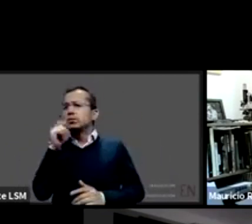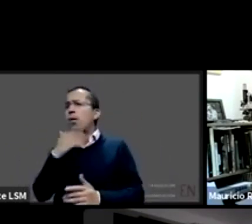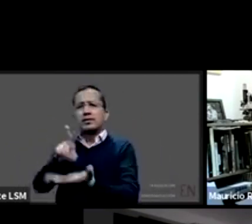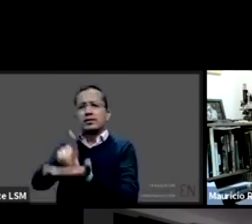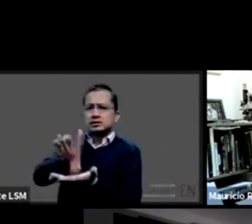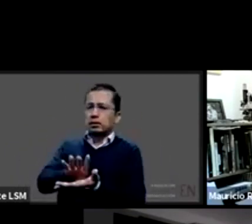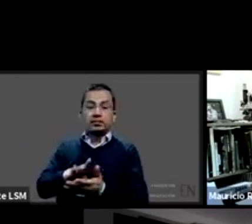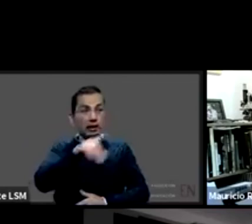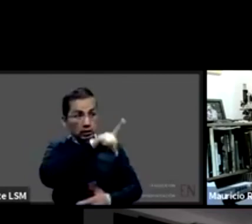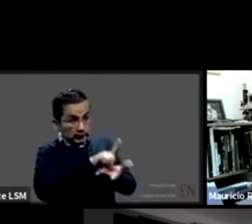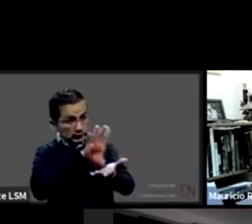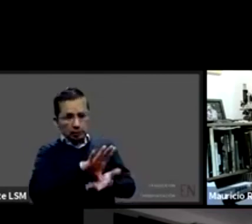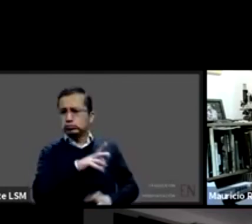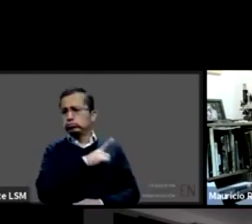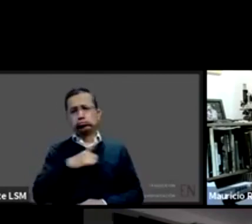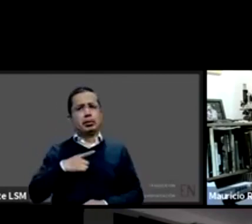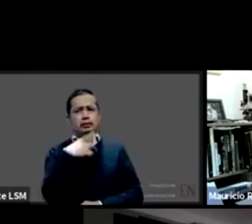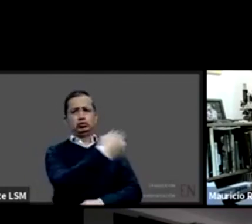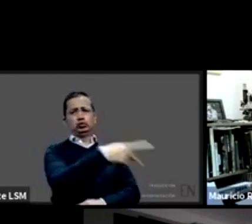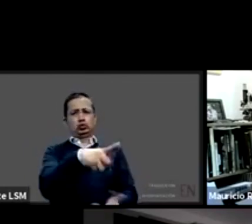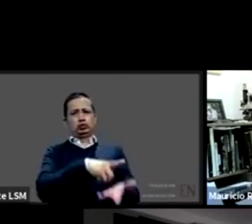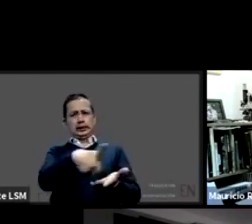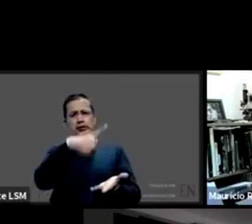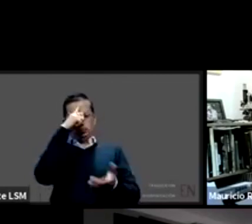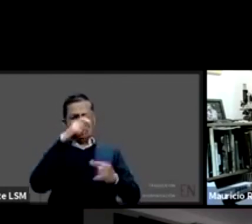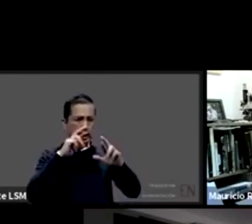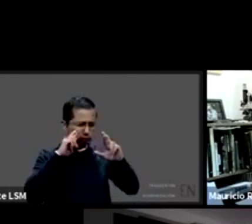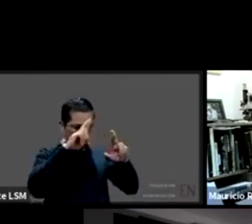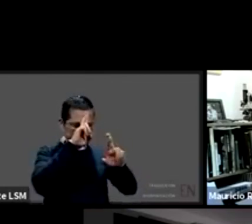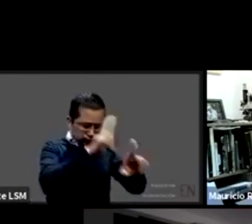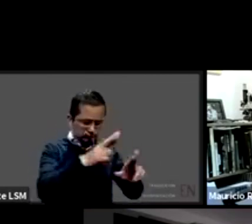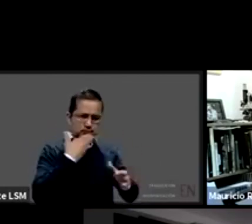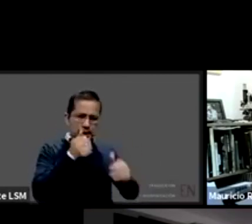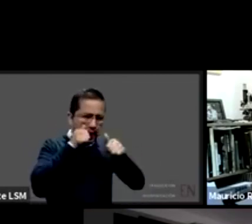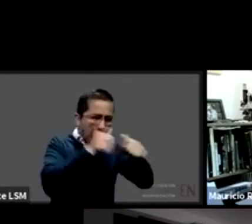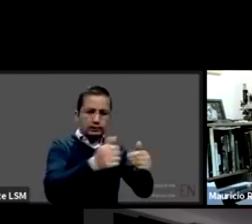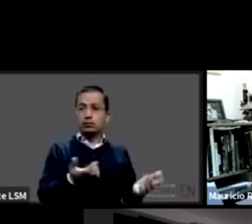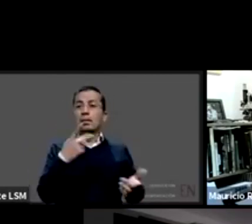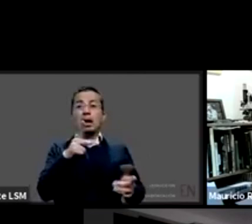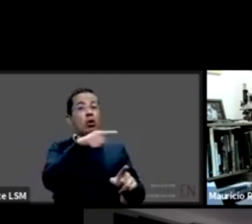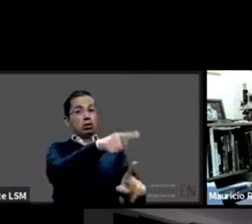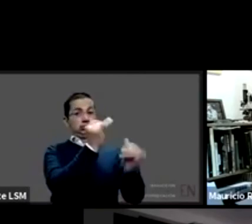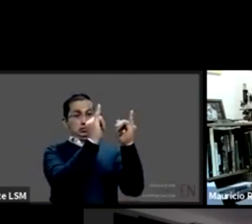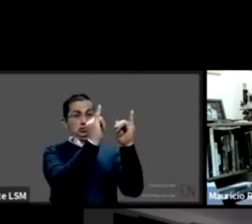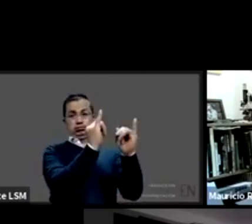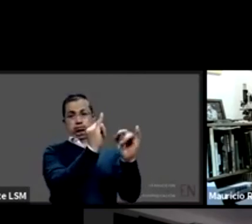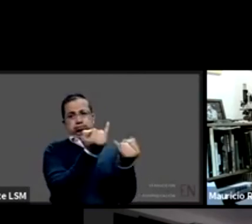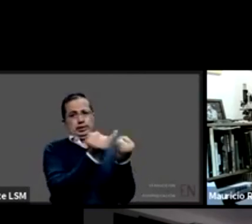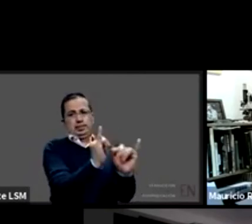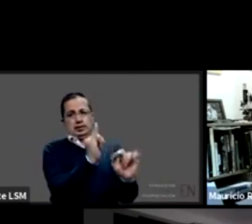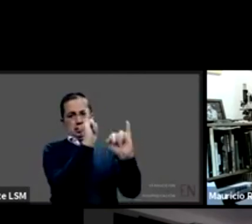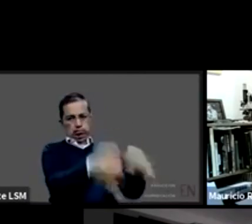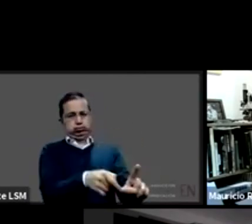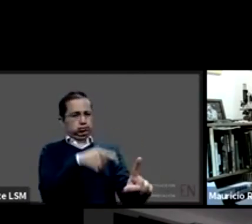recibir una atención de forma independiente y se les se les corta en el momento en que el propio profesional de la salud